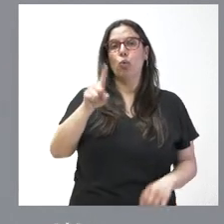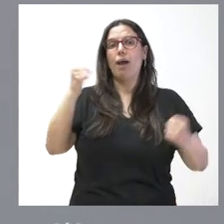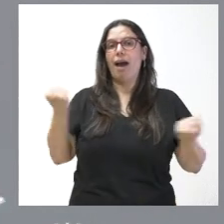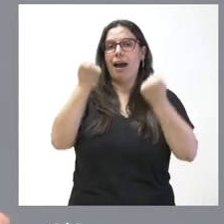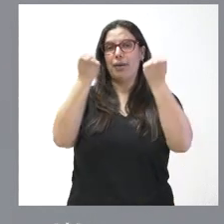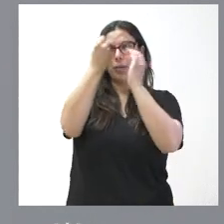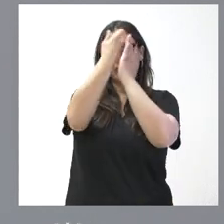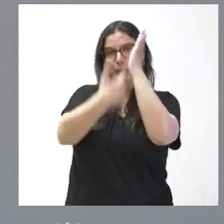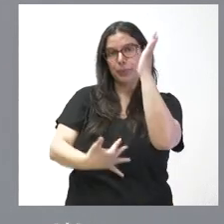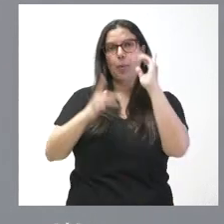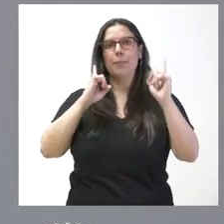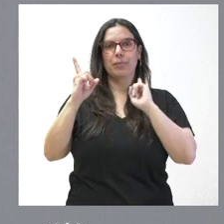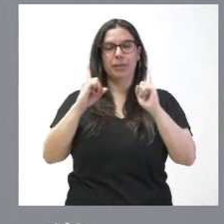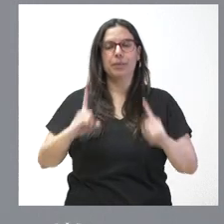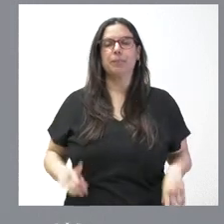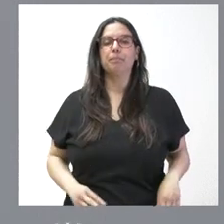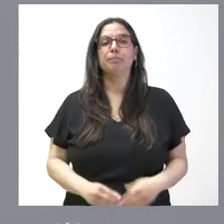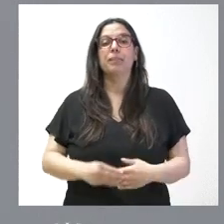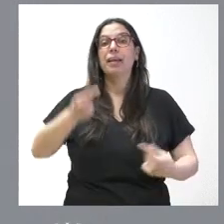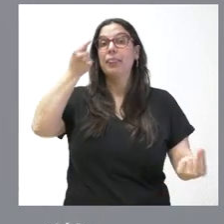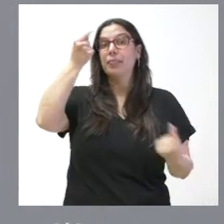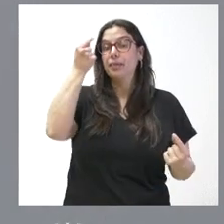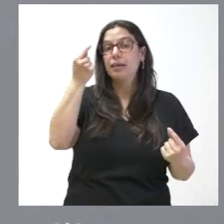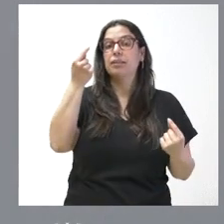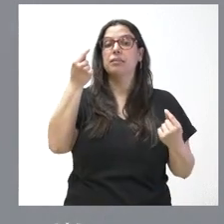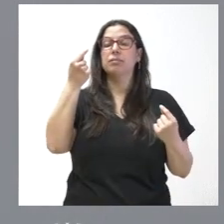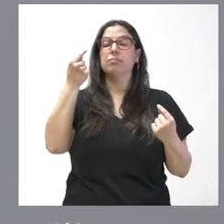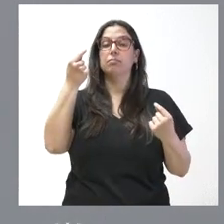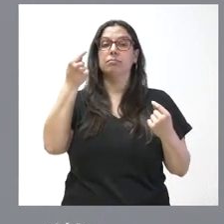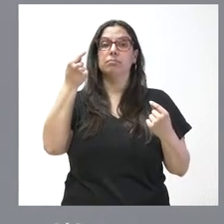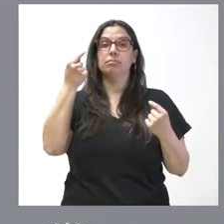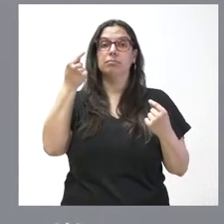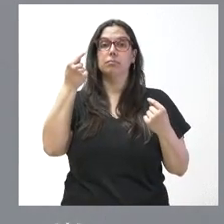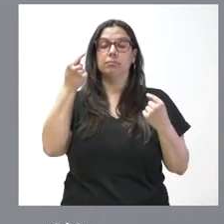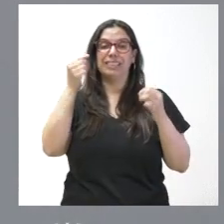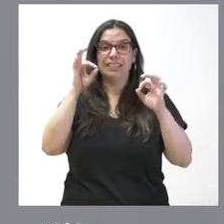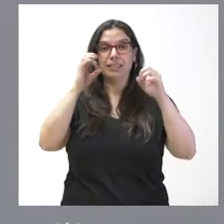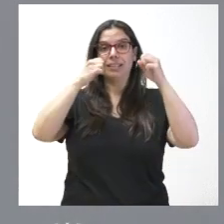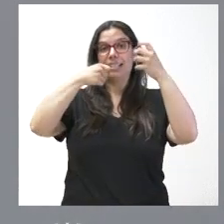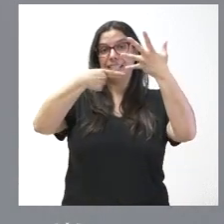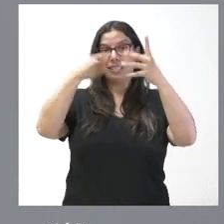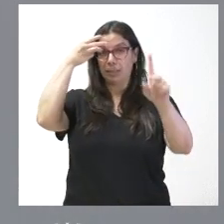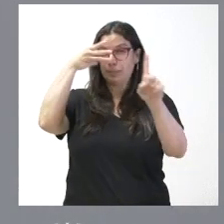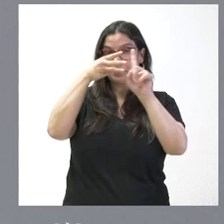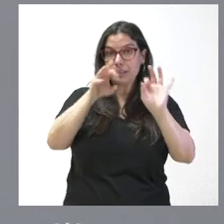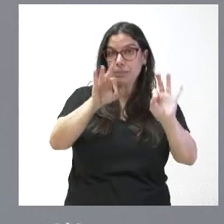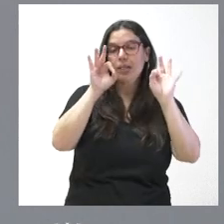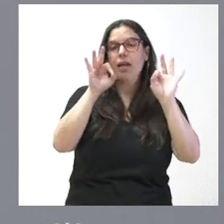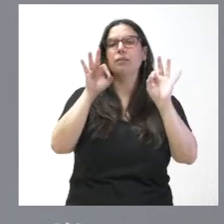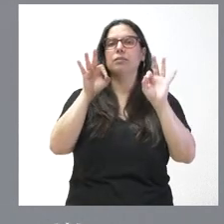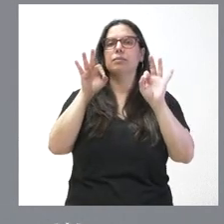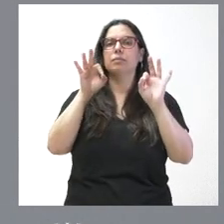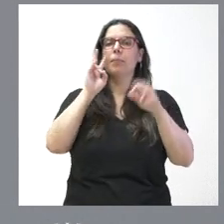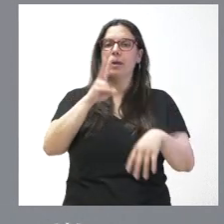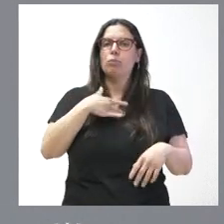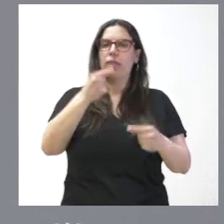preventivas. El detalle de las seis misiones especiales lo tienen ustedes en la